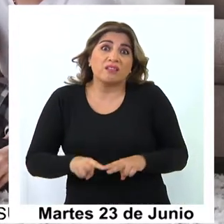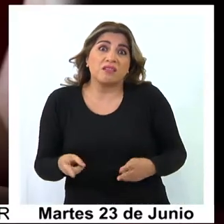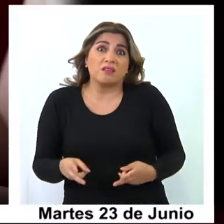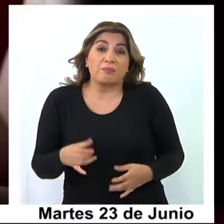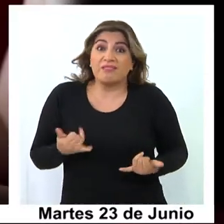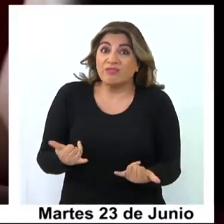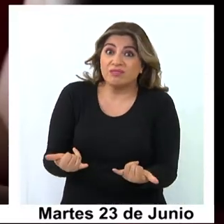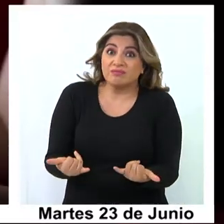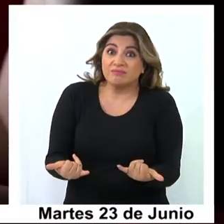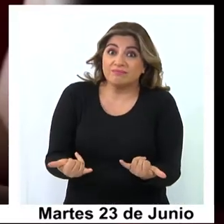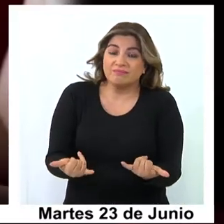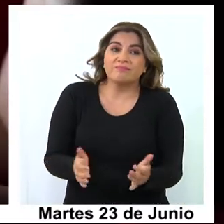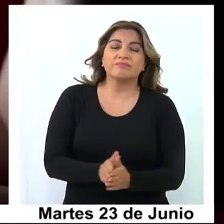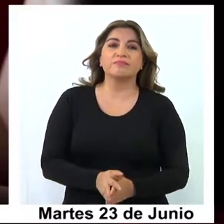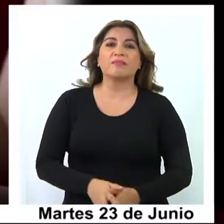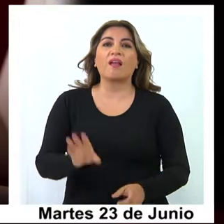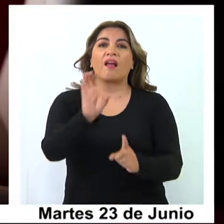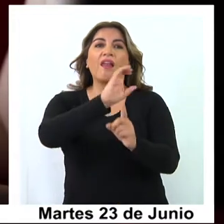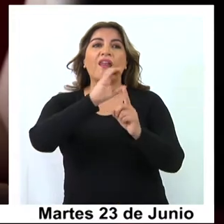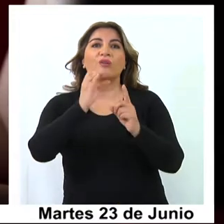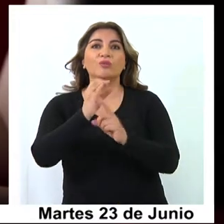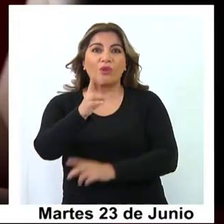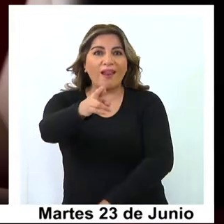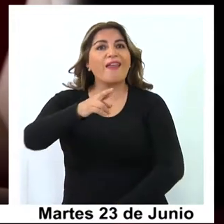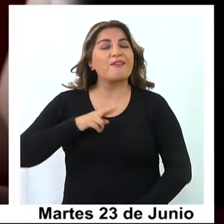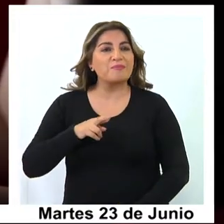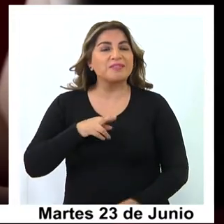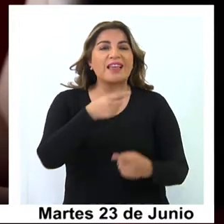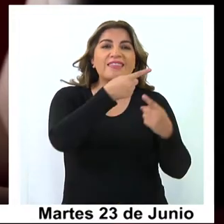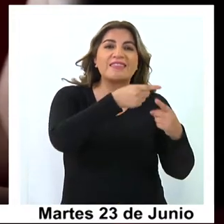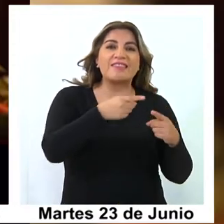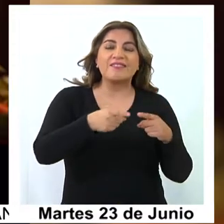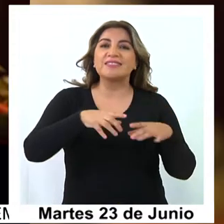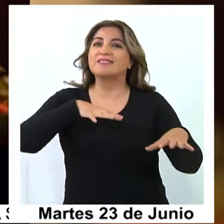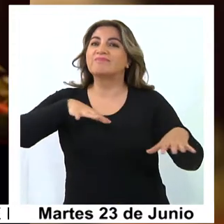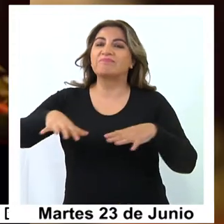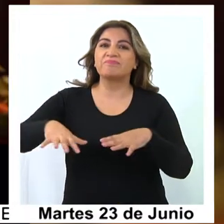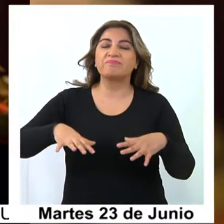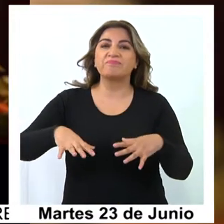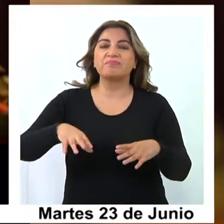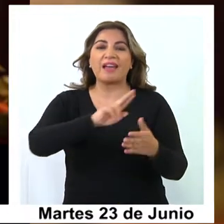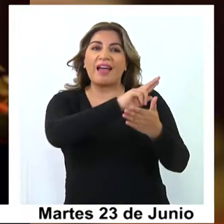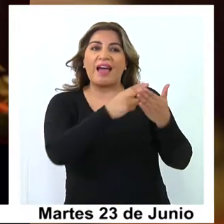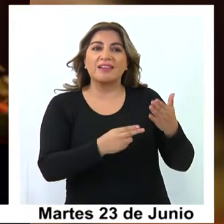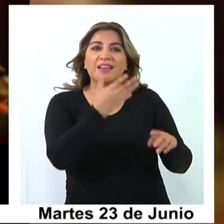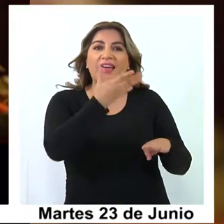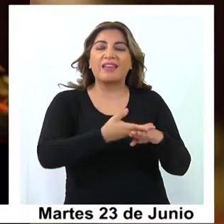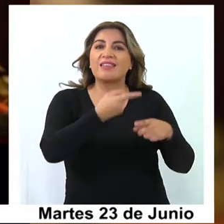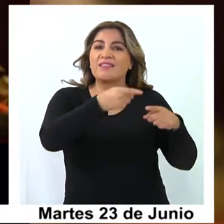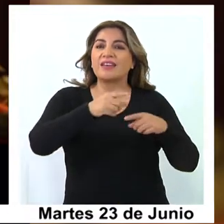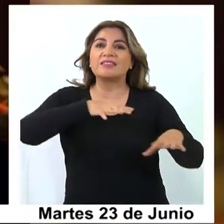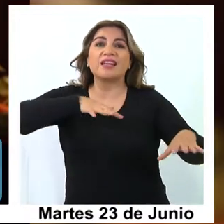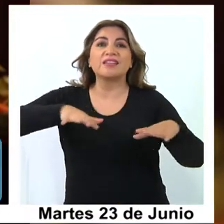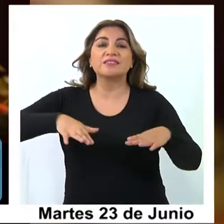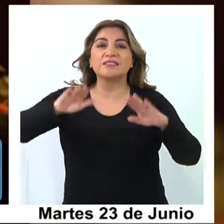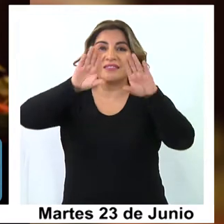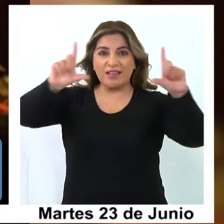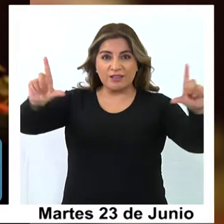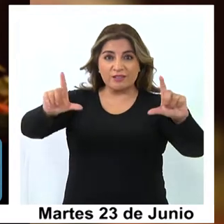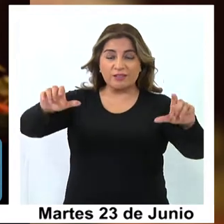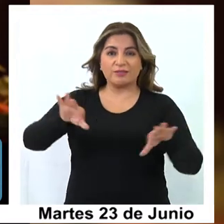entretenernos? La cultura es la respuesta. Diversas expresiones artísticas ofrecen distintos eventos culturales virtuales.